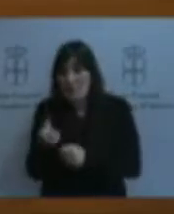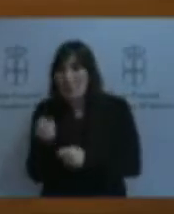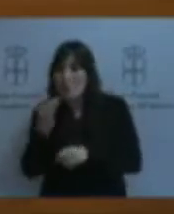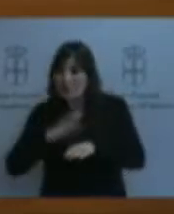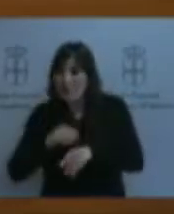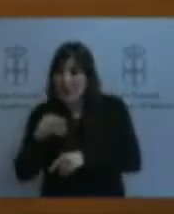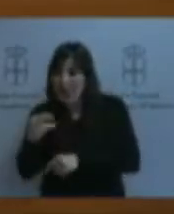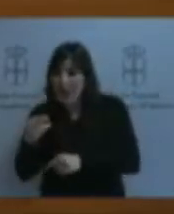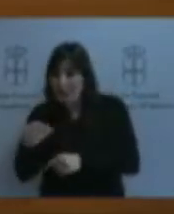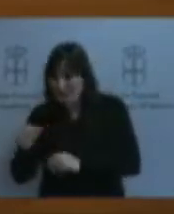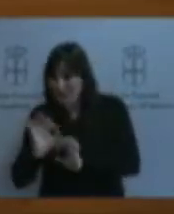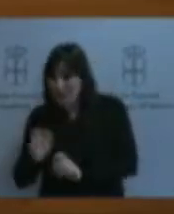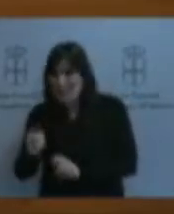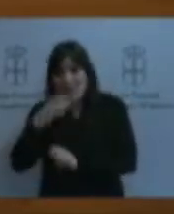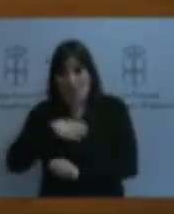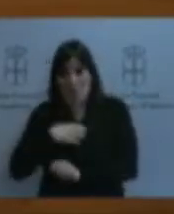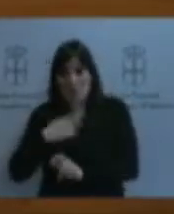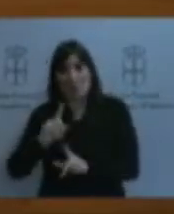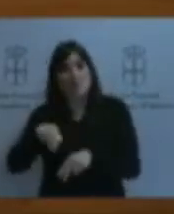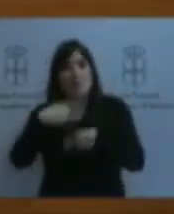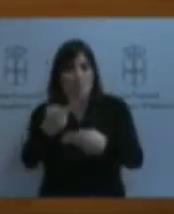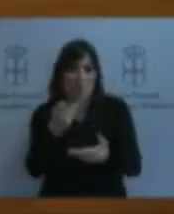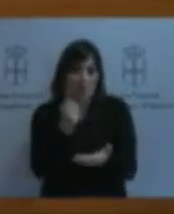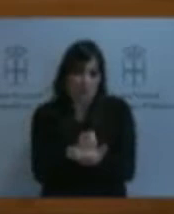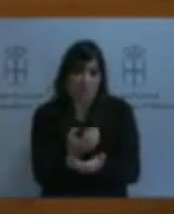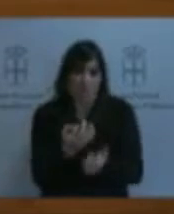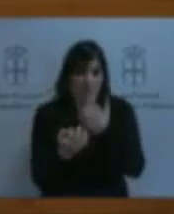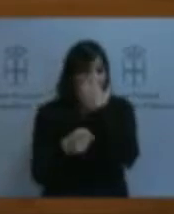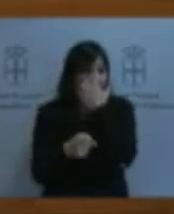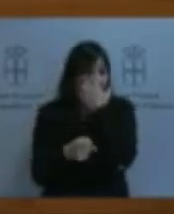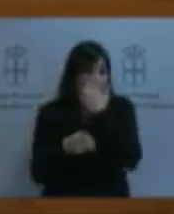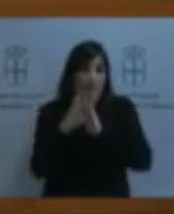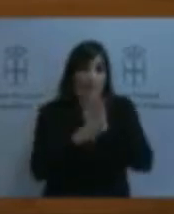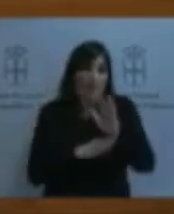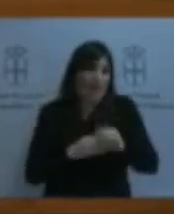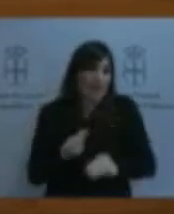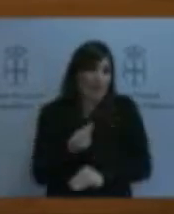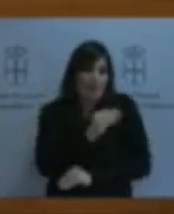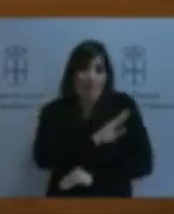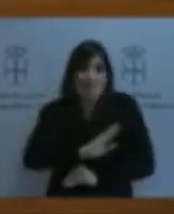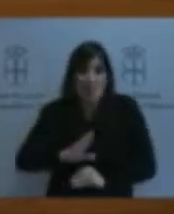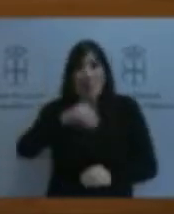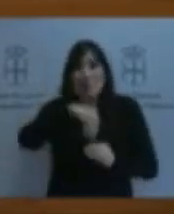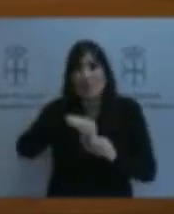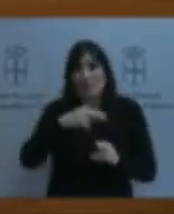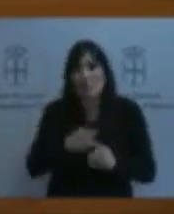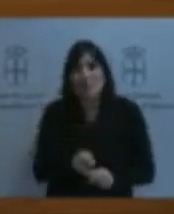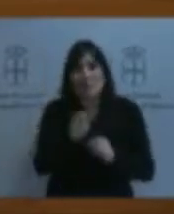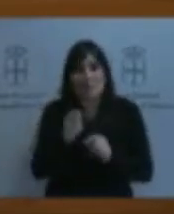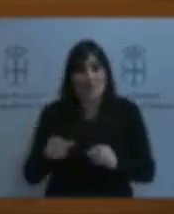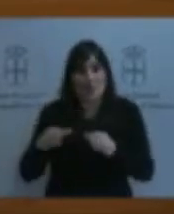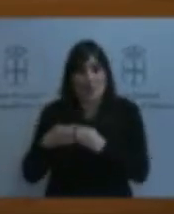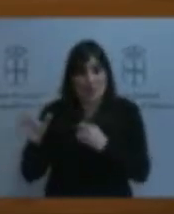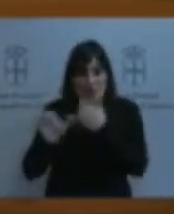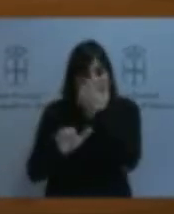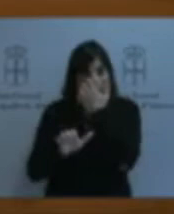se impone y es la medida estrella de la actual nueva política pesquera comunitaria, pero los destinos de estas capturas